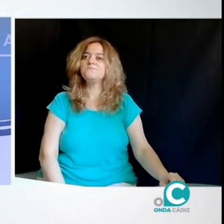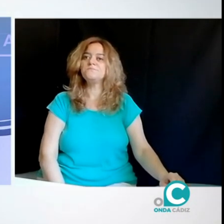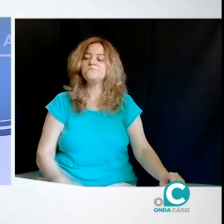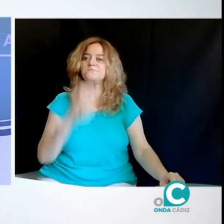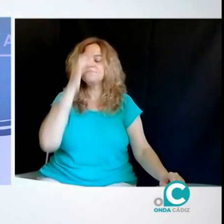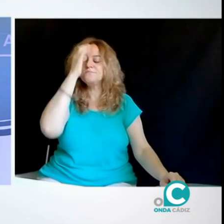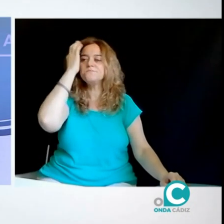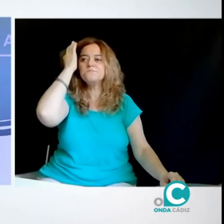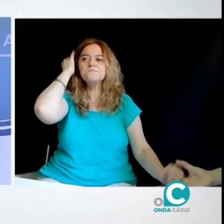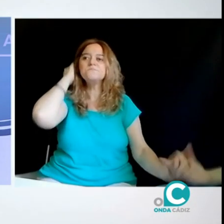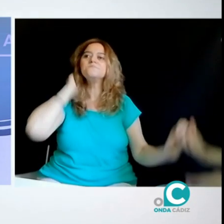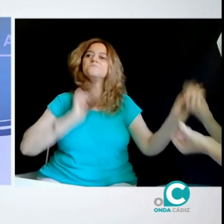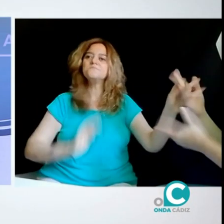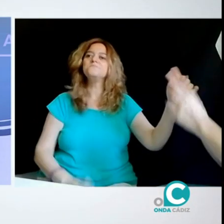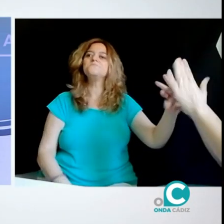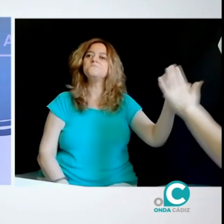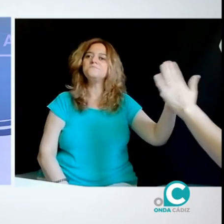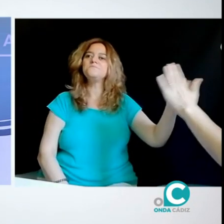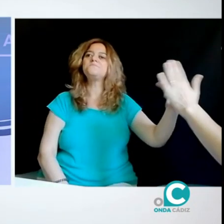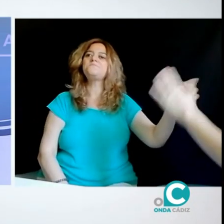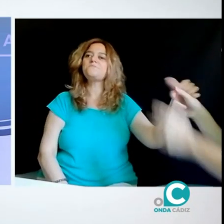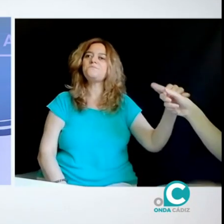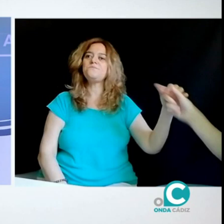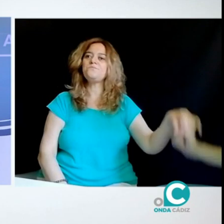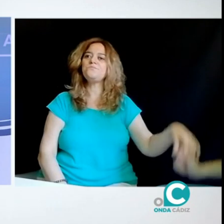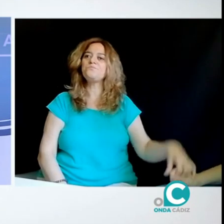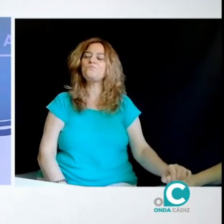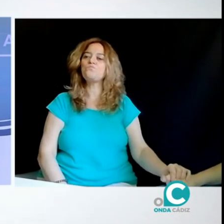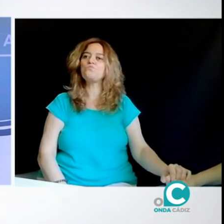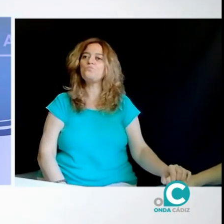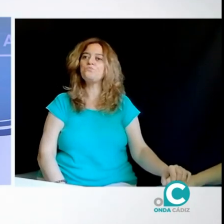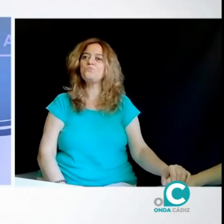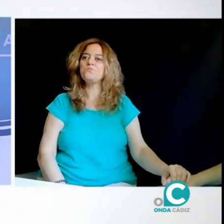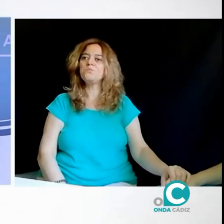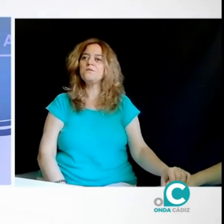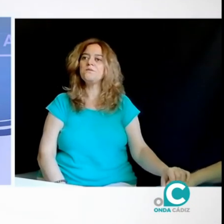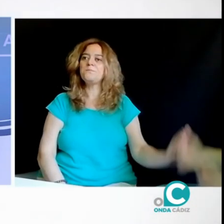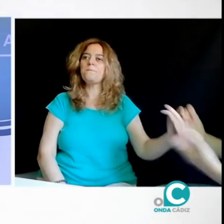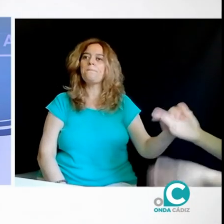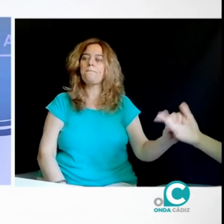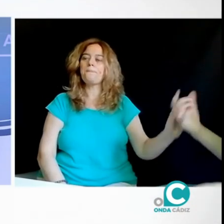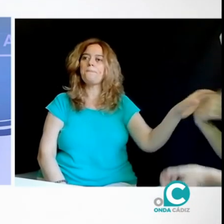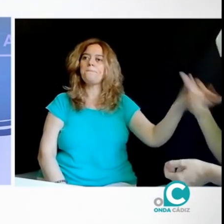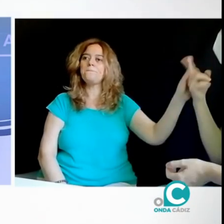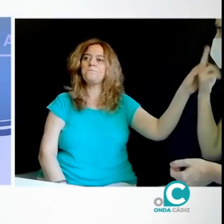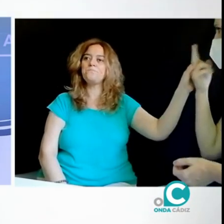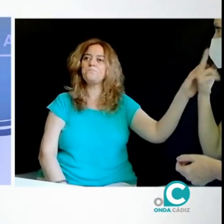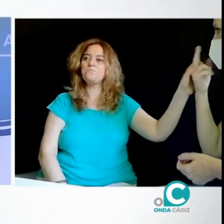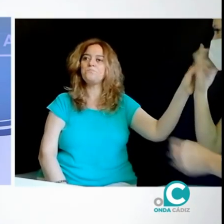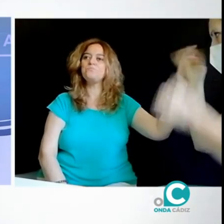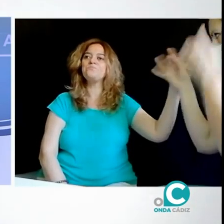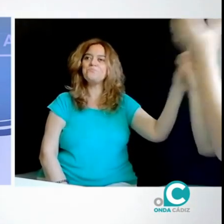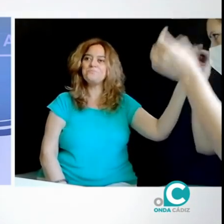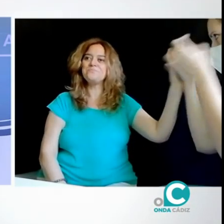muy interesante. Pues, estaremos muy pendientes de todas estas actividades que habéis organizado con motivo de este Día Internacional de las